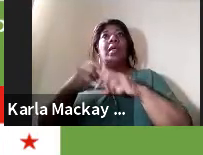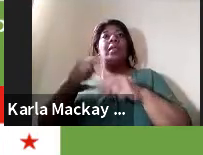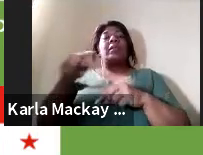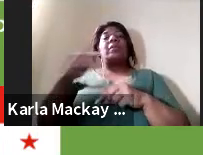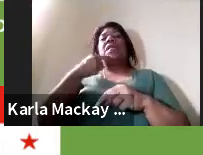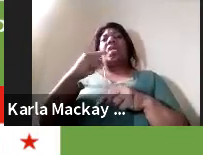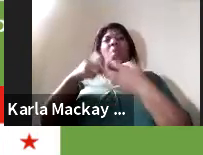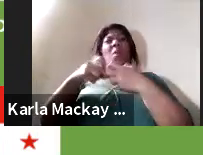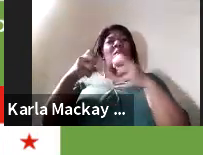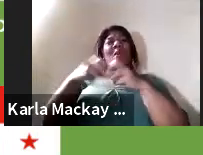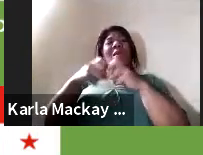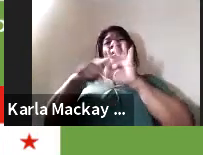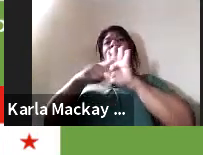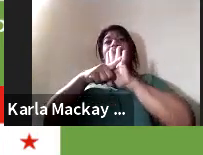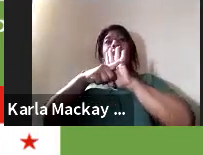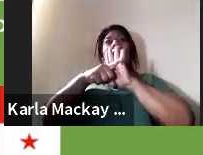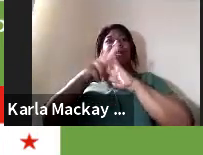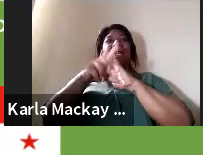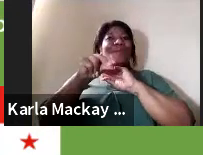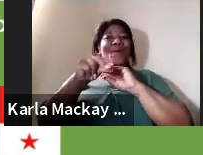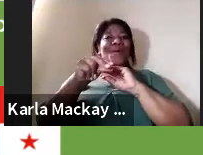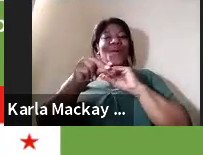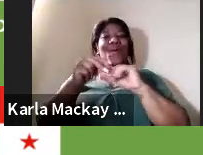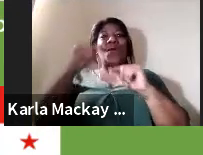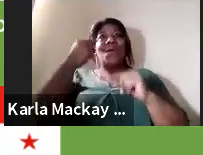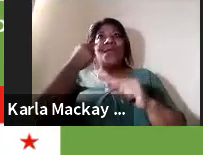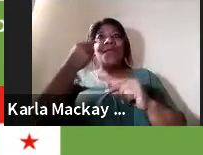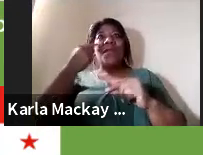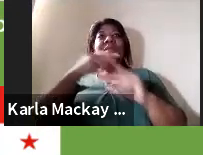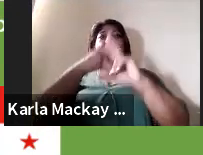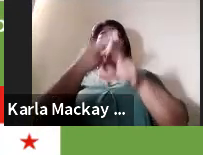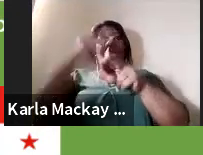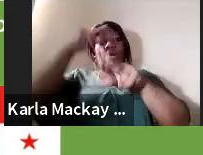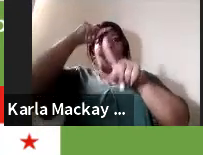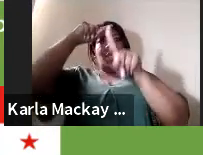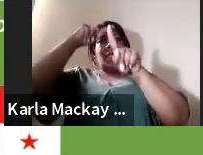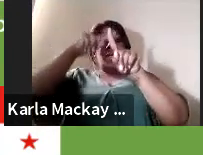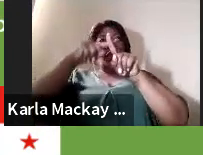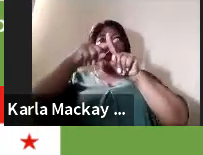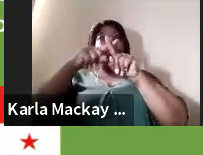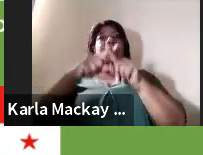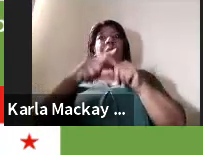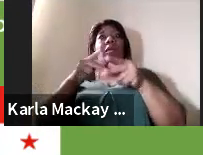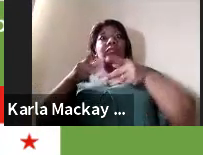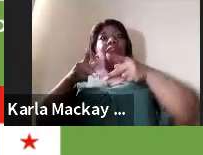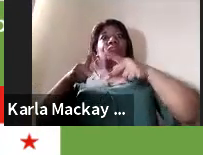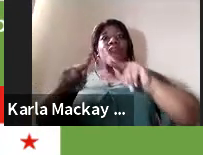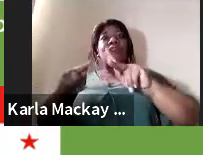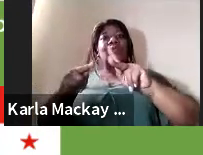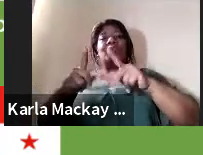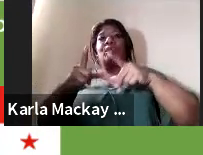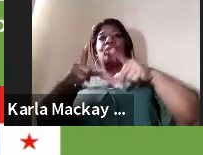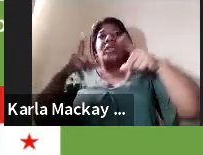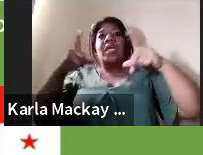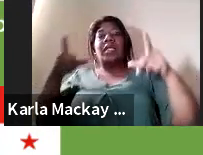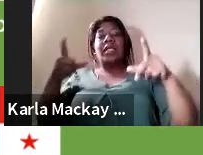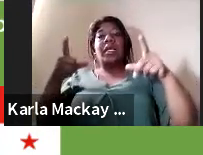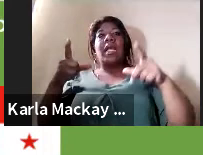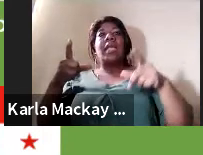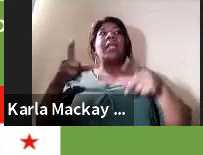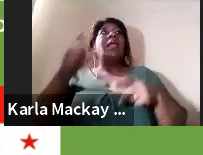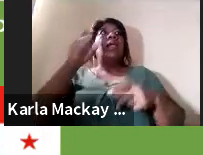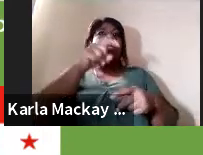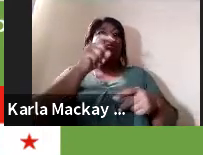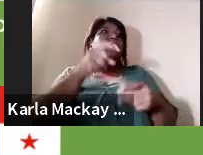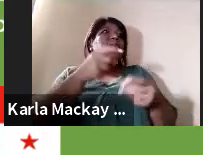Una gran oportunidad porque muchos estudiantes, algunos de ellos nos decían, es que nosotros necesitamos un método.